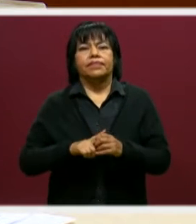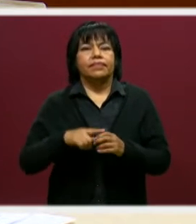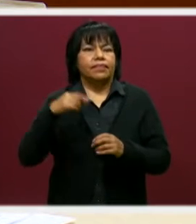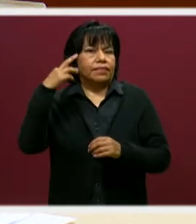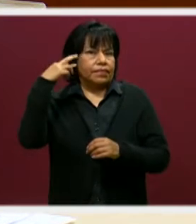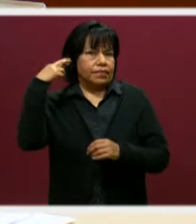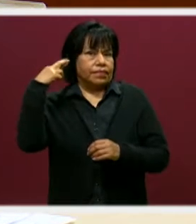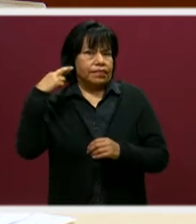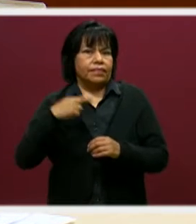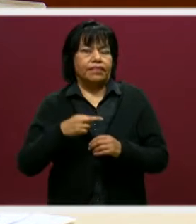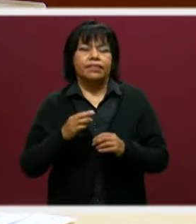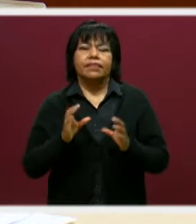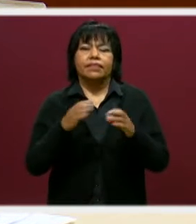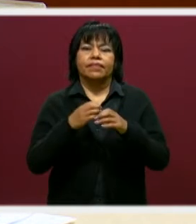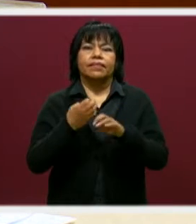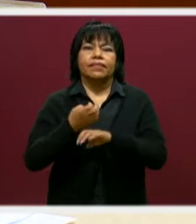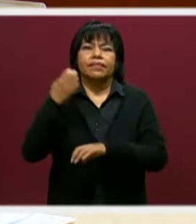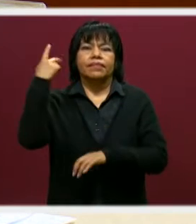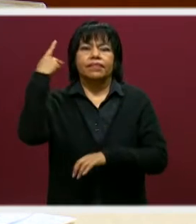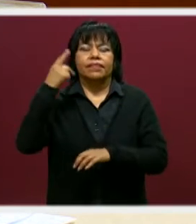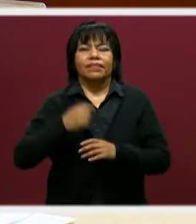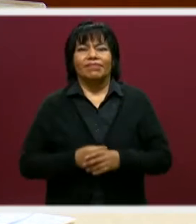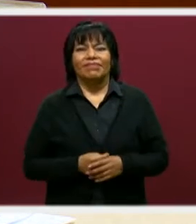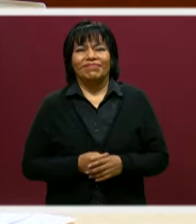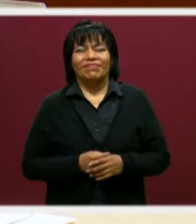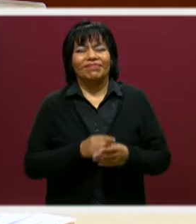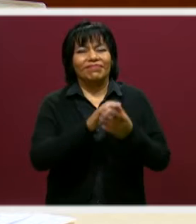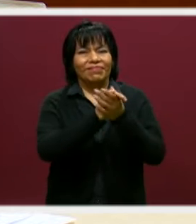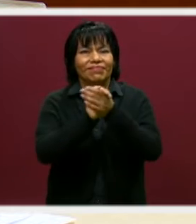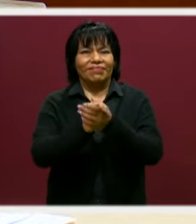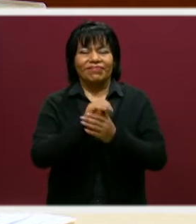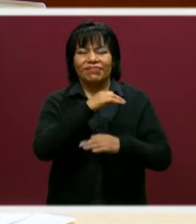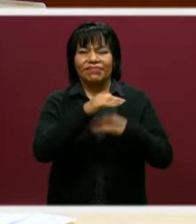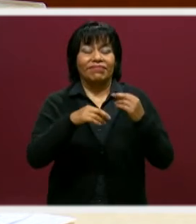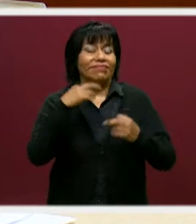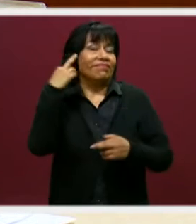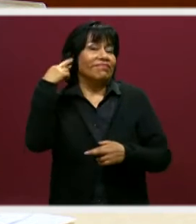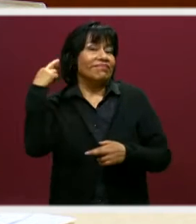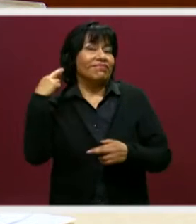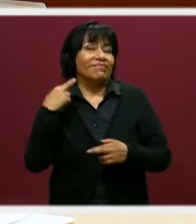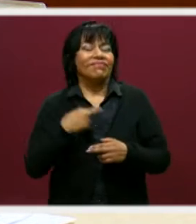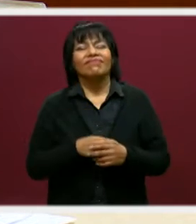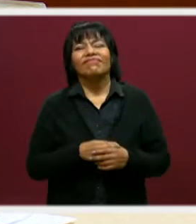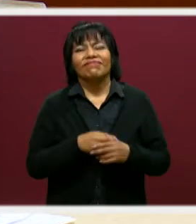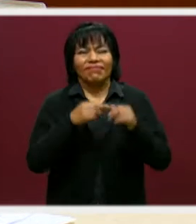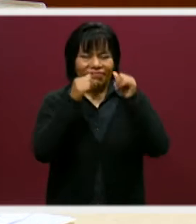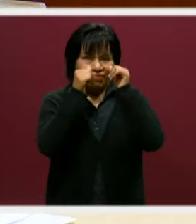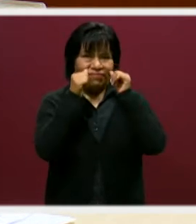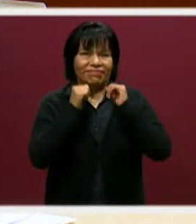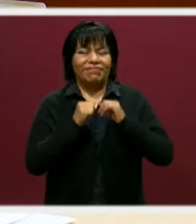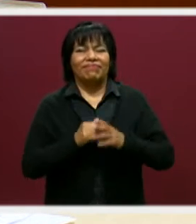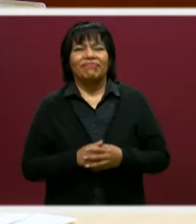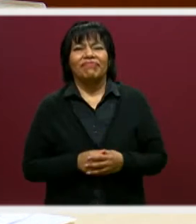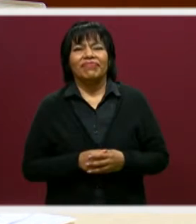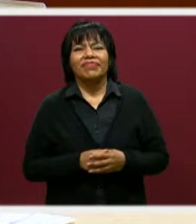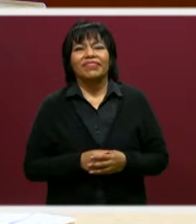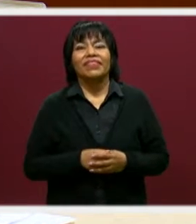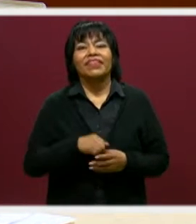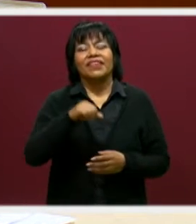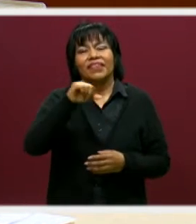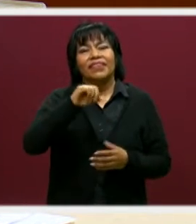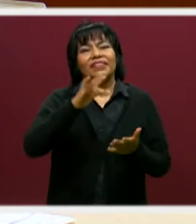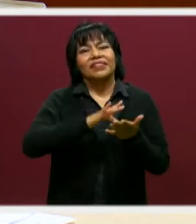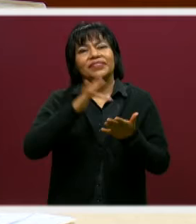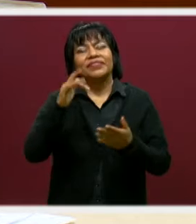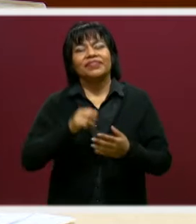todos aquellos que nos sintonizan también a través de radio, de este medio tan bonito como la radio. También hoy le